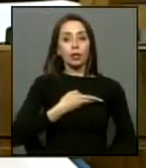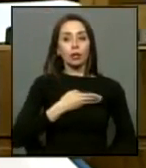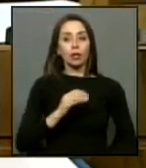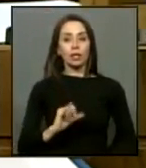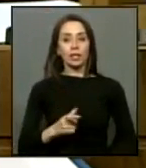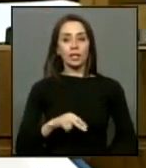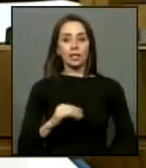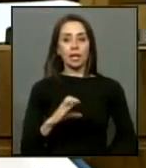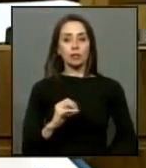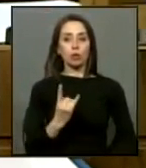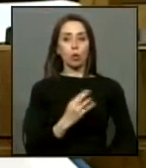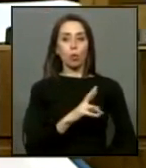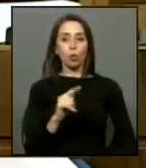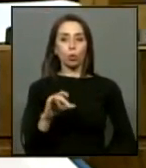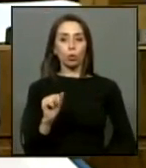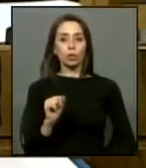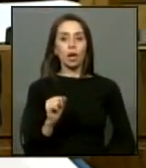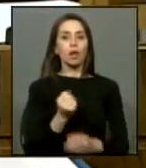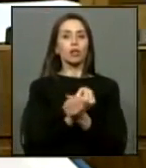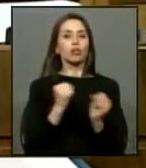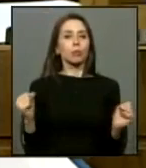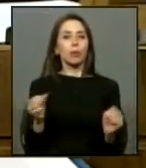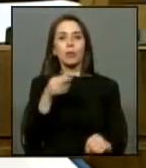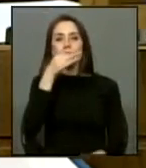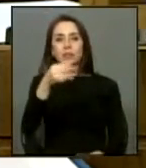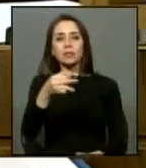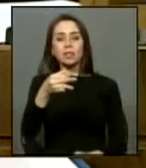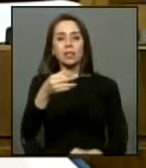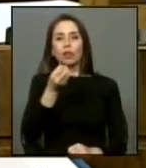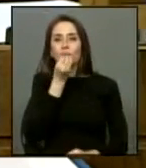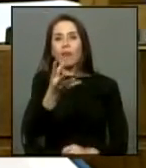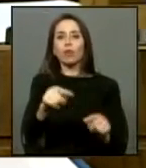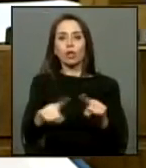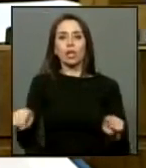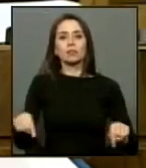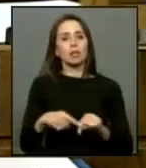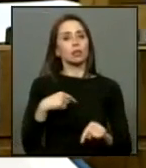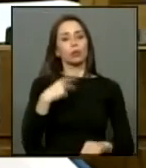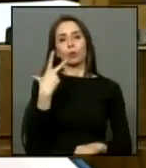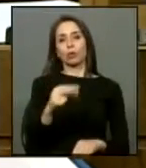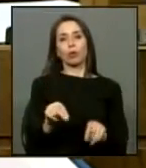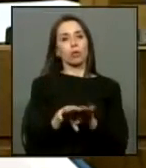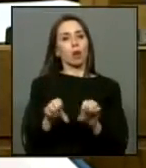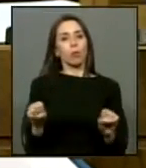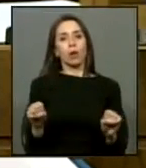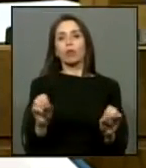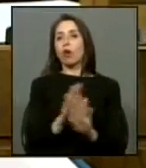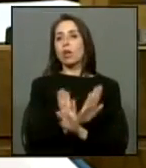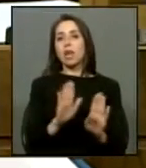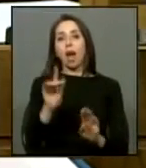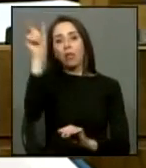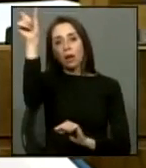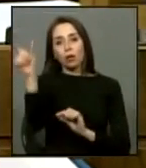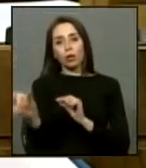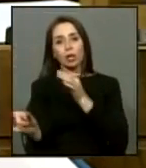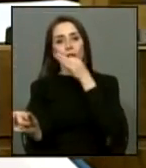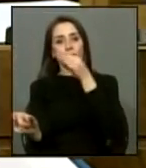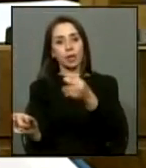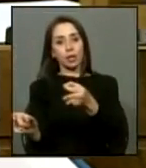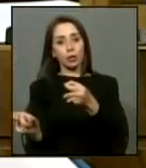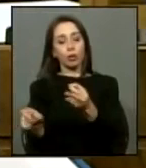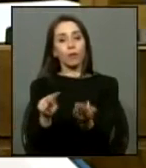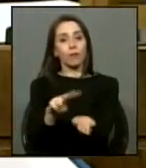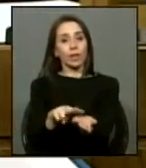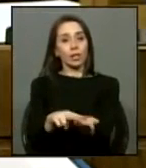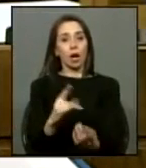Ignacio Urrutia creo que no puede decir lo que dijo en esta sala y no comparto absolutamente nada de lo que dijo la